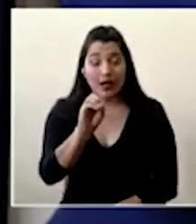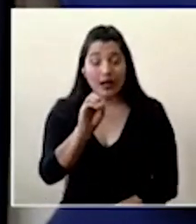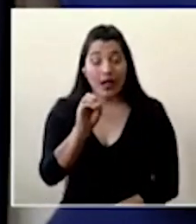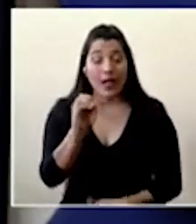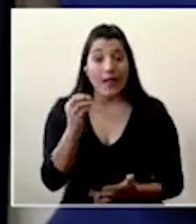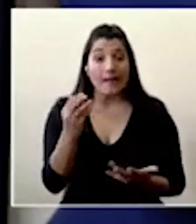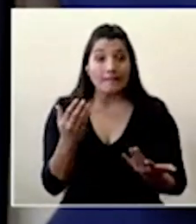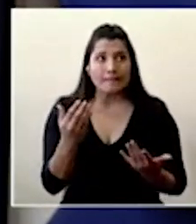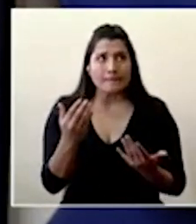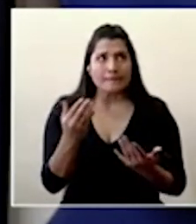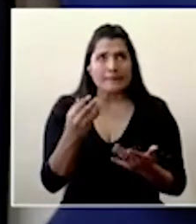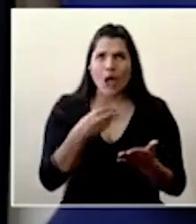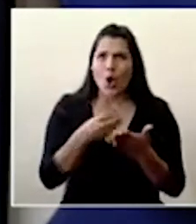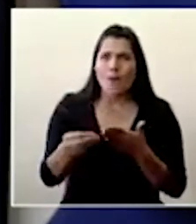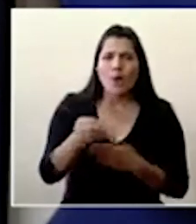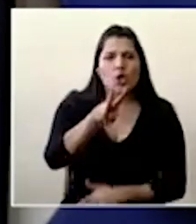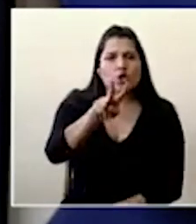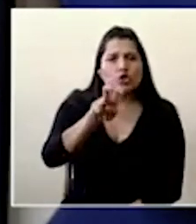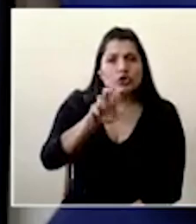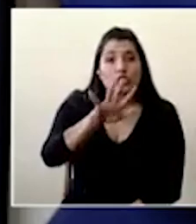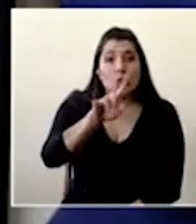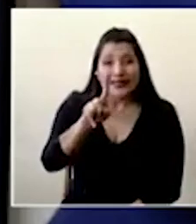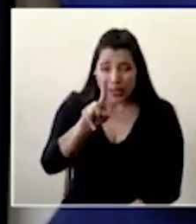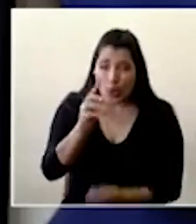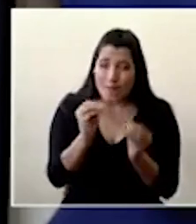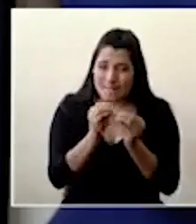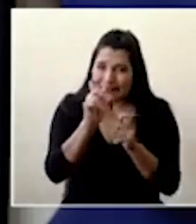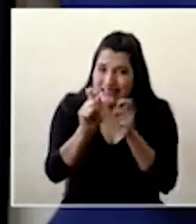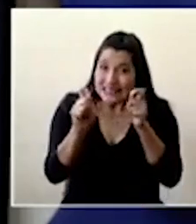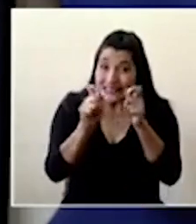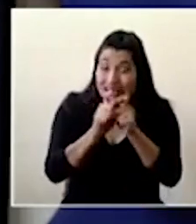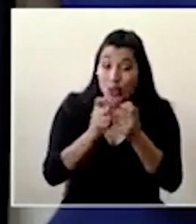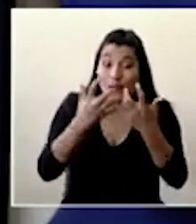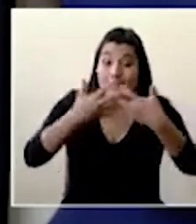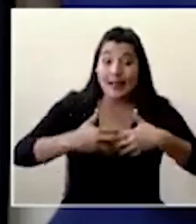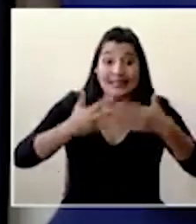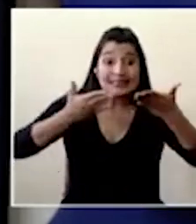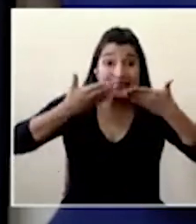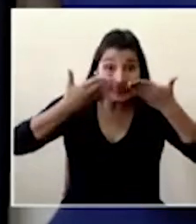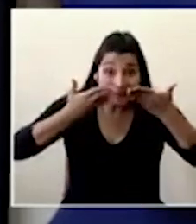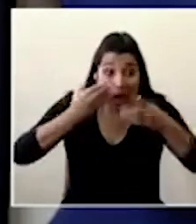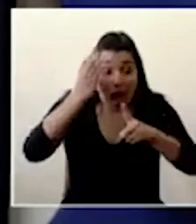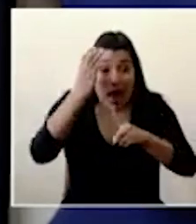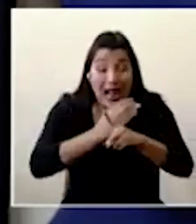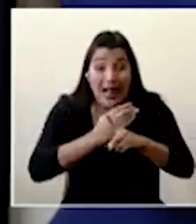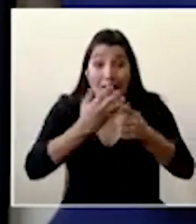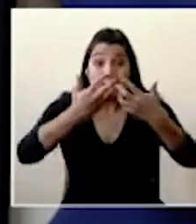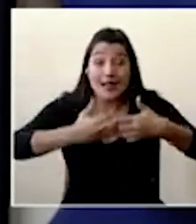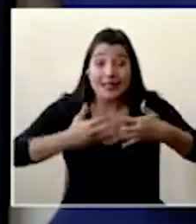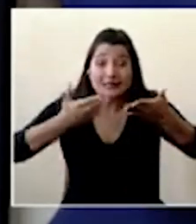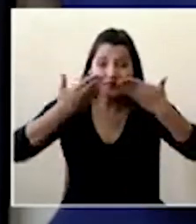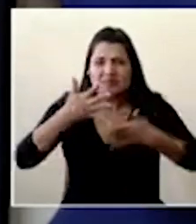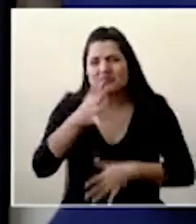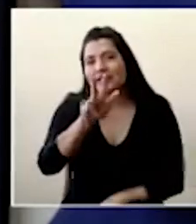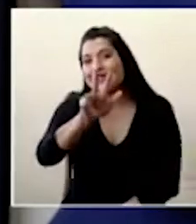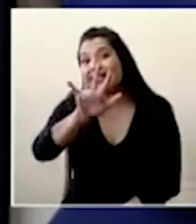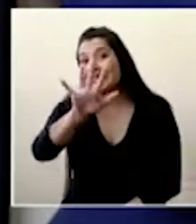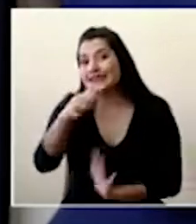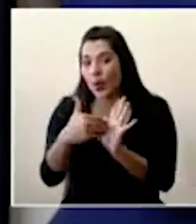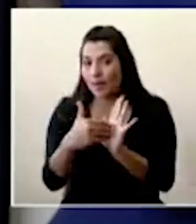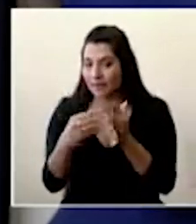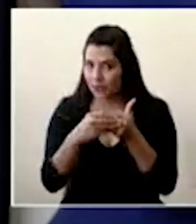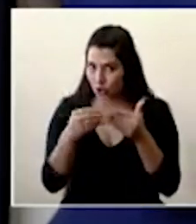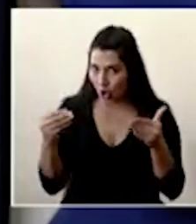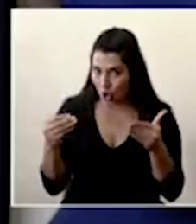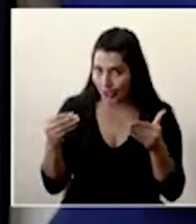es más 251 para ser precisos ventiladores cada uno de esos ventiladores cuesta más o menos 35 mil dólares